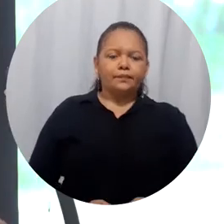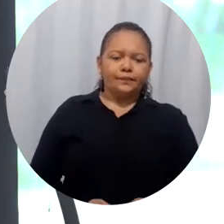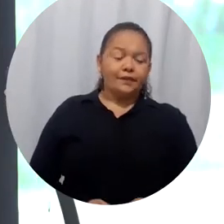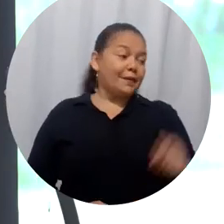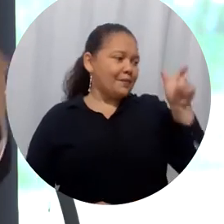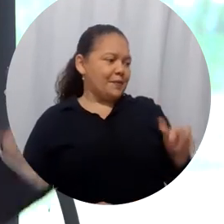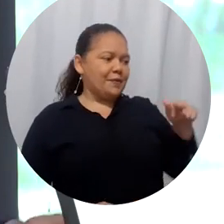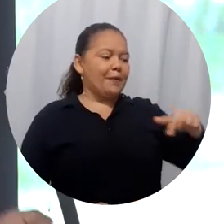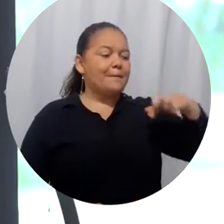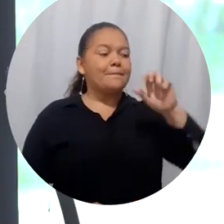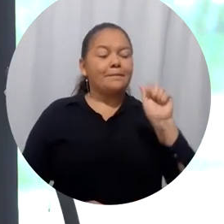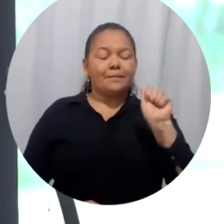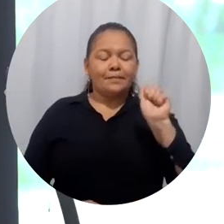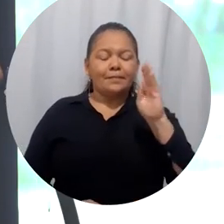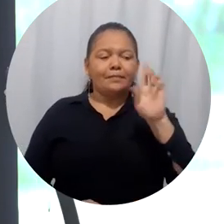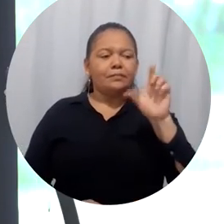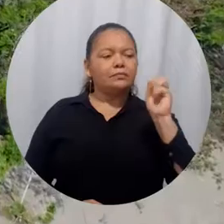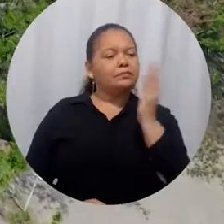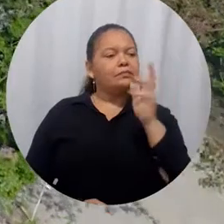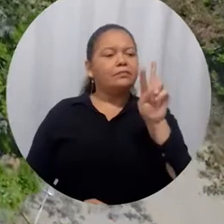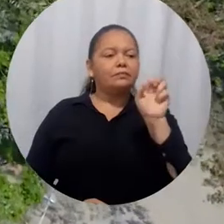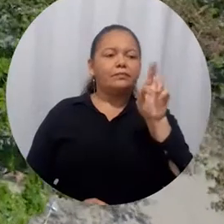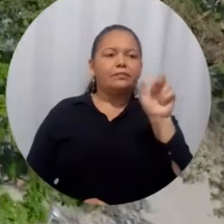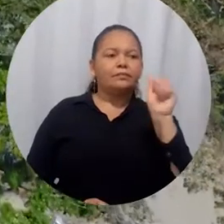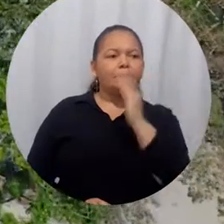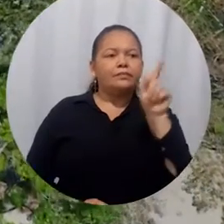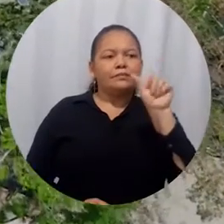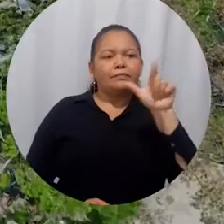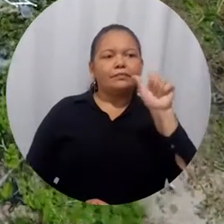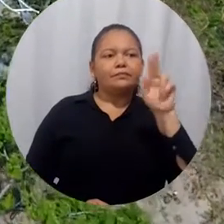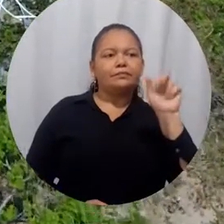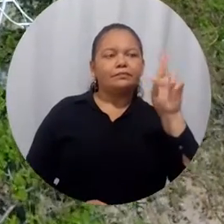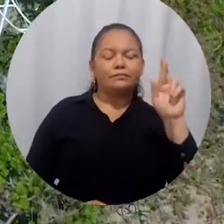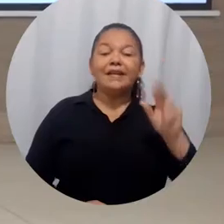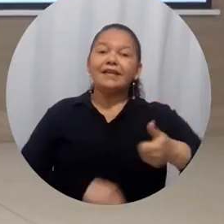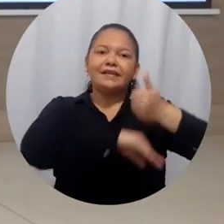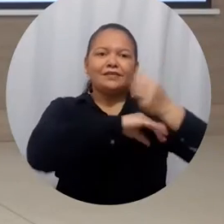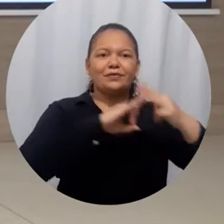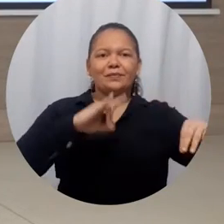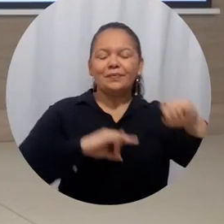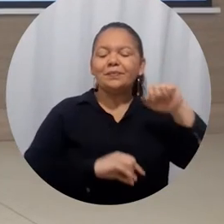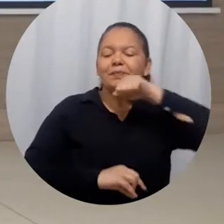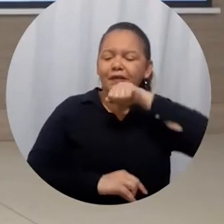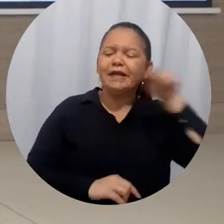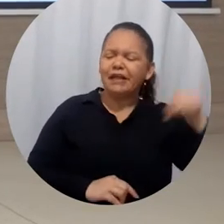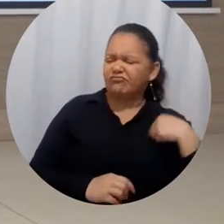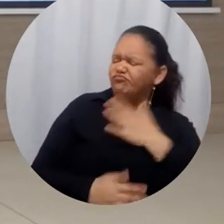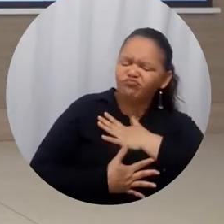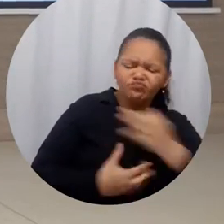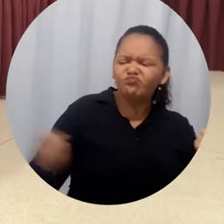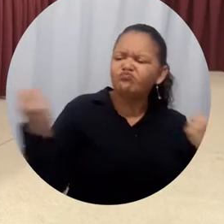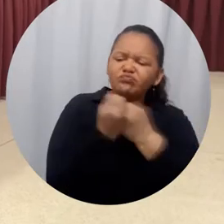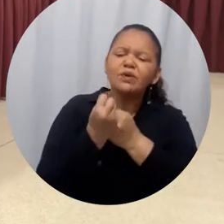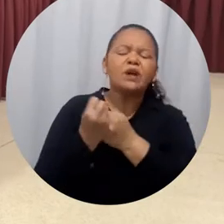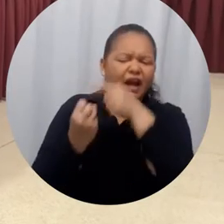El doctor Pablo Vera Salazar, rector de la Universidad del Magdalena, manifestó su respaldo al proyecto de reforma de los artículos 86